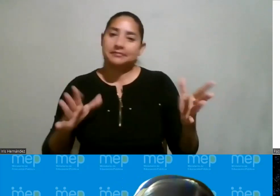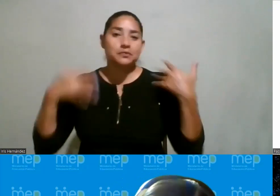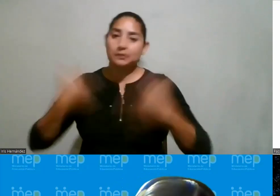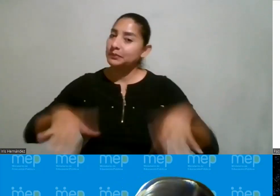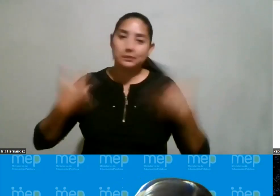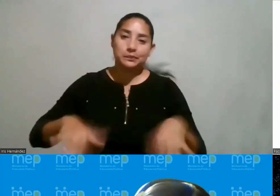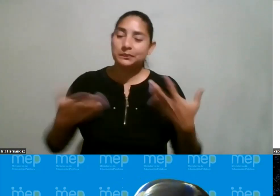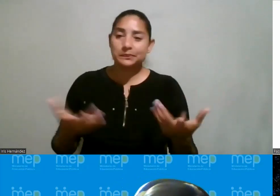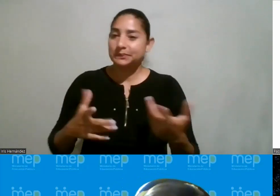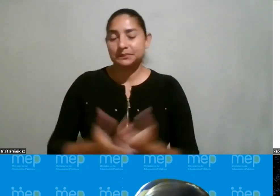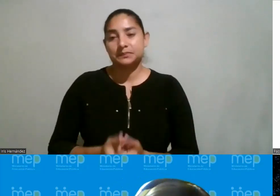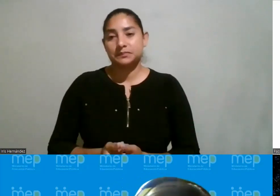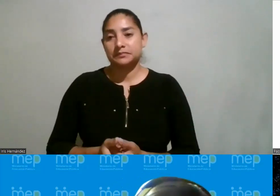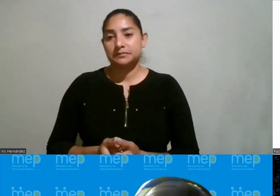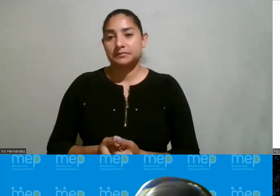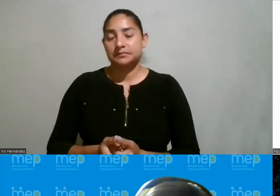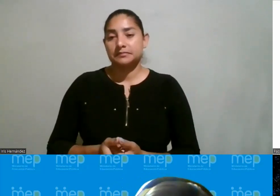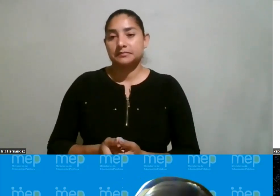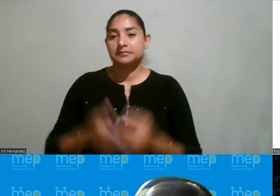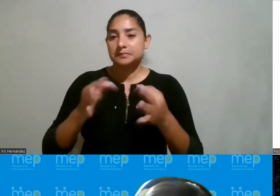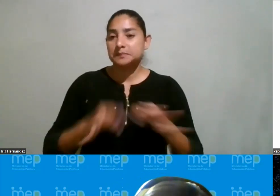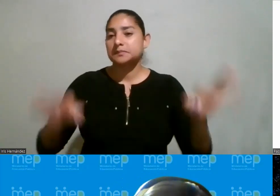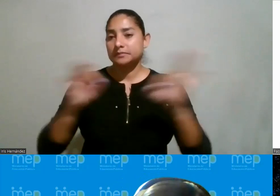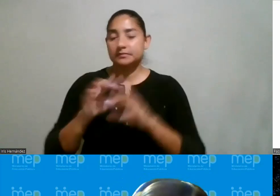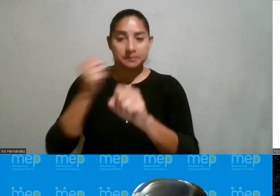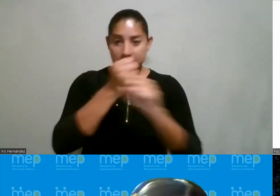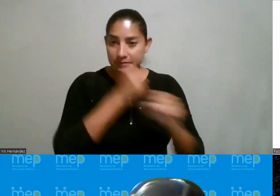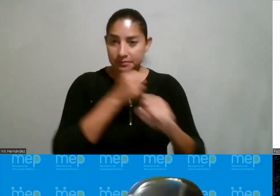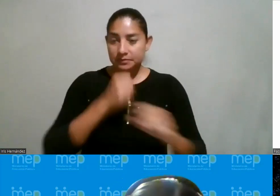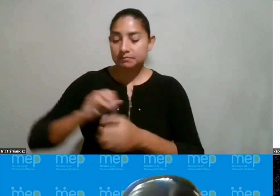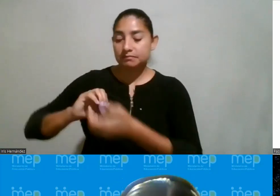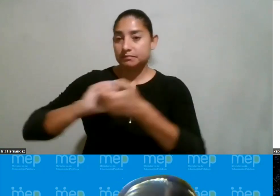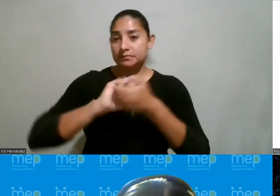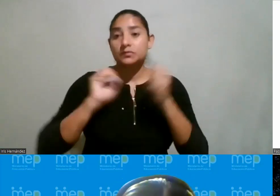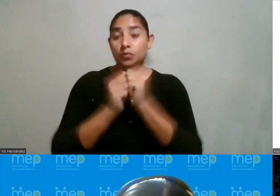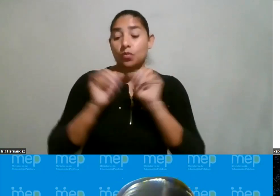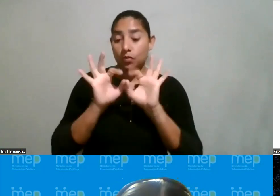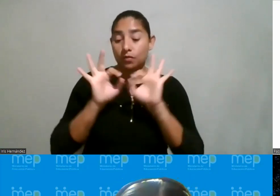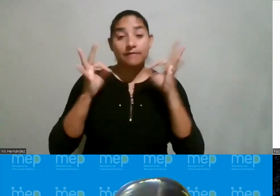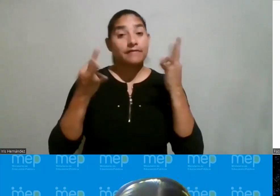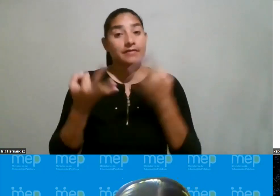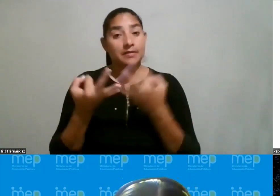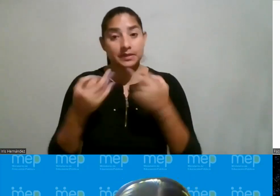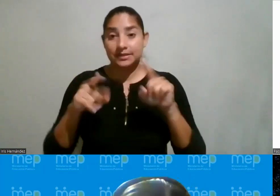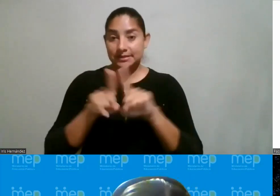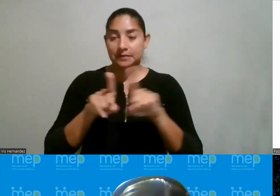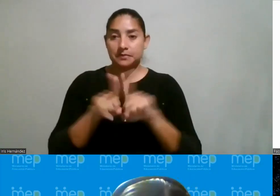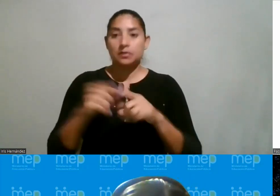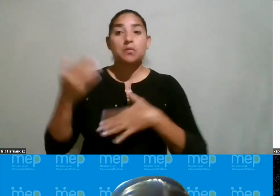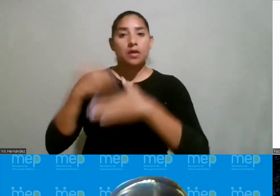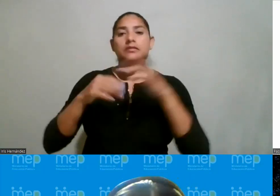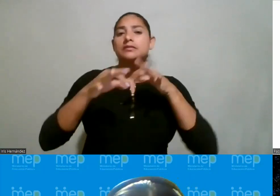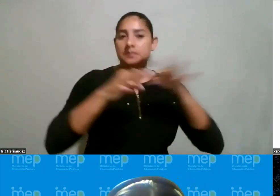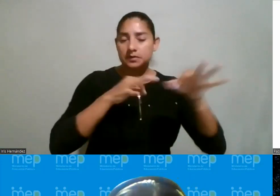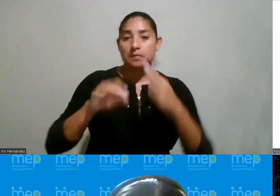de alguna forma y muy fundamental el trabajo de la mano con las familias, ¿verdad? como les decimos